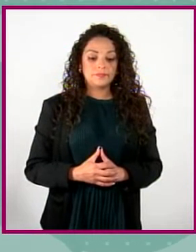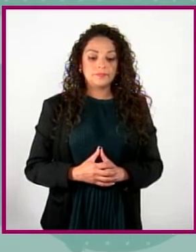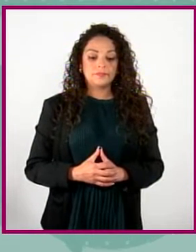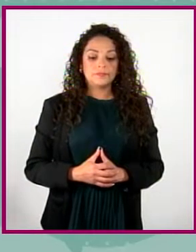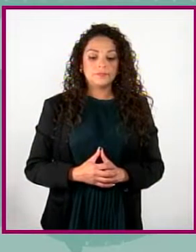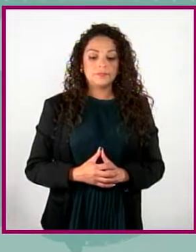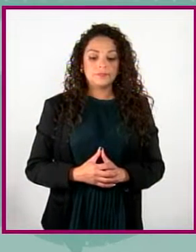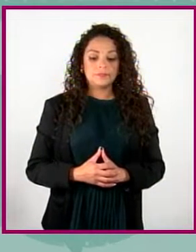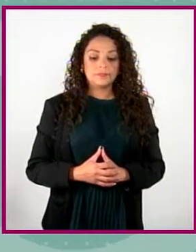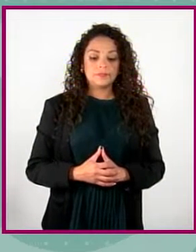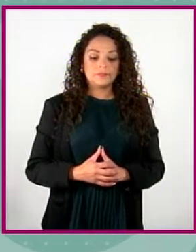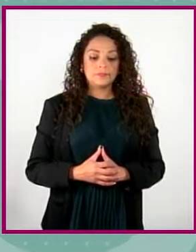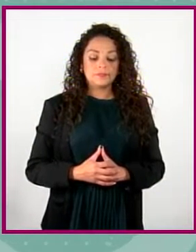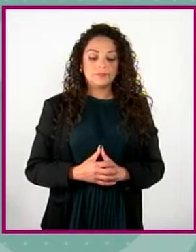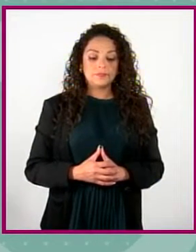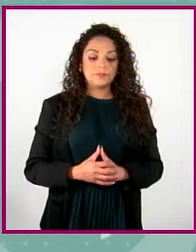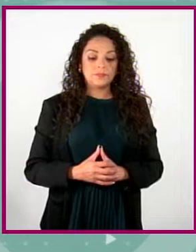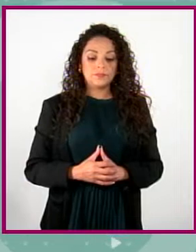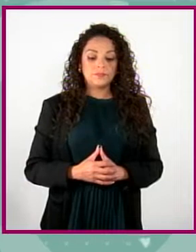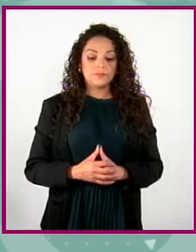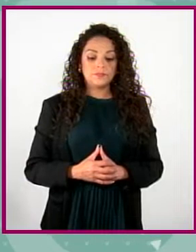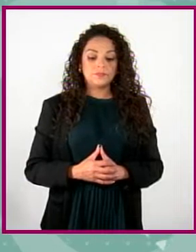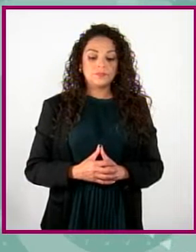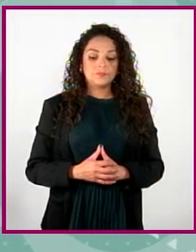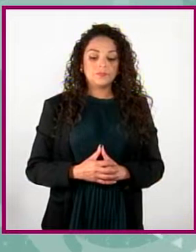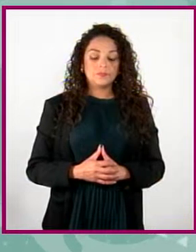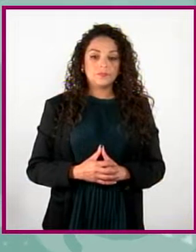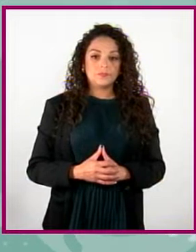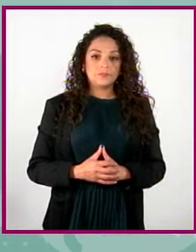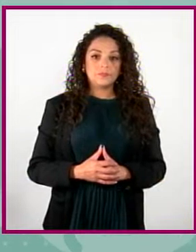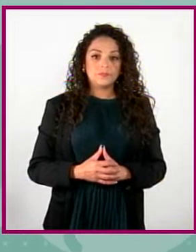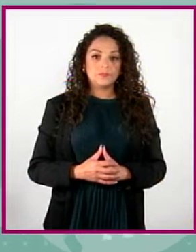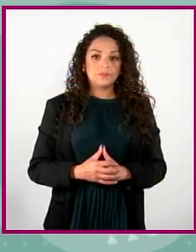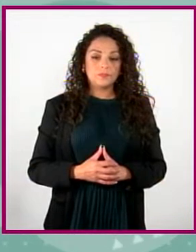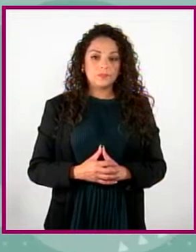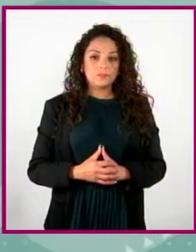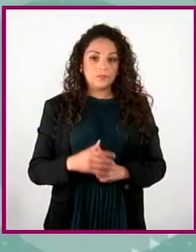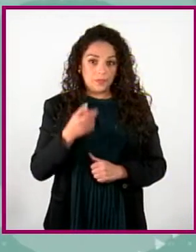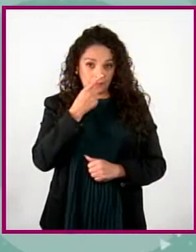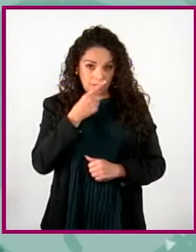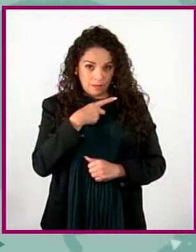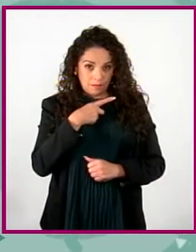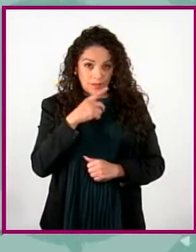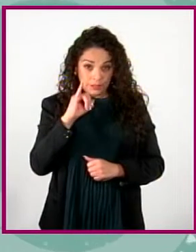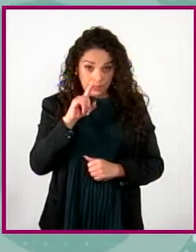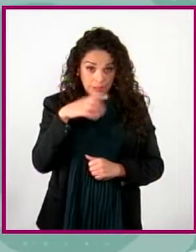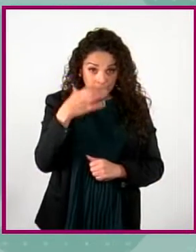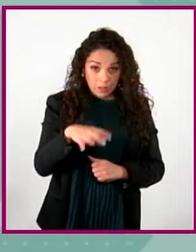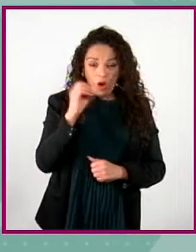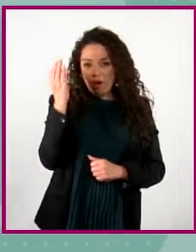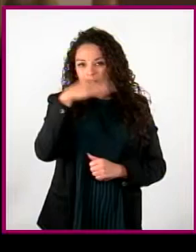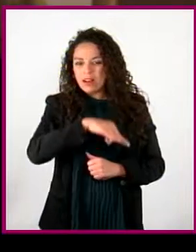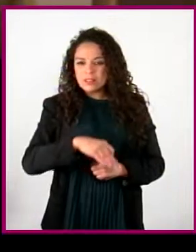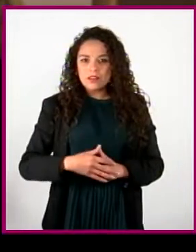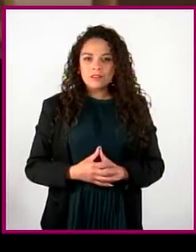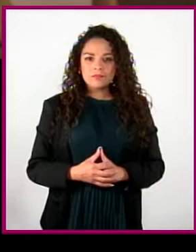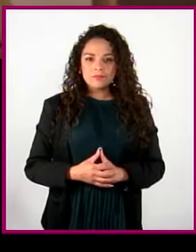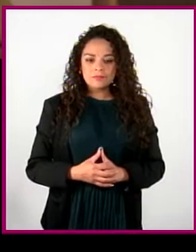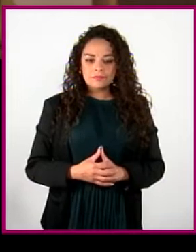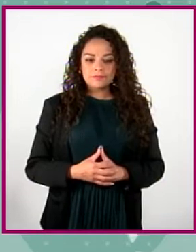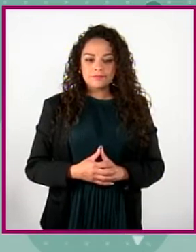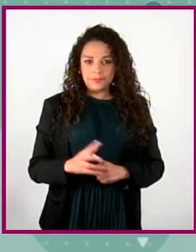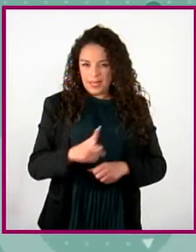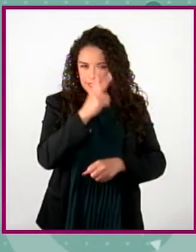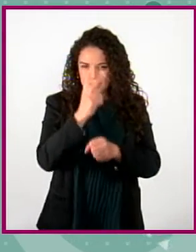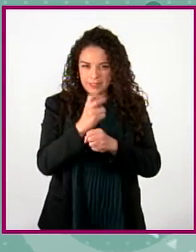su envidia, su tristeza, su desesperanza, su miedo o su culpa? ¿Cierto o falso? Segunda